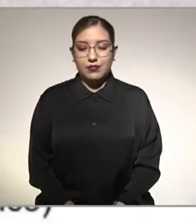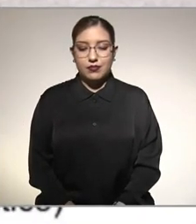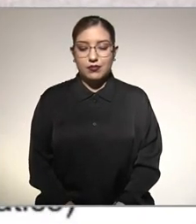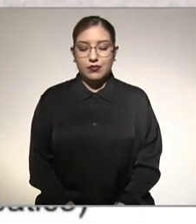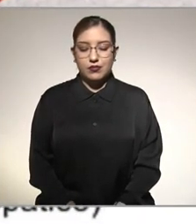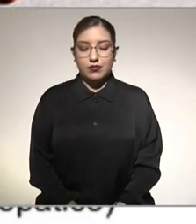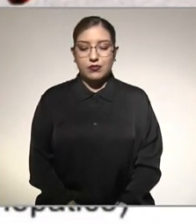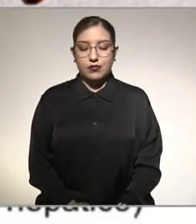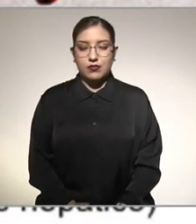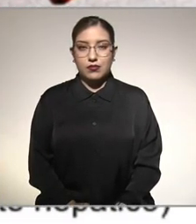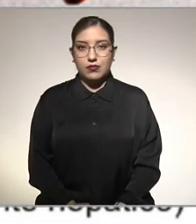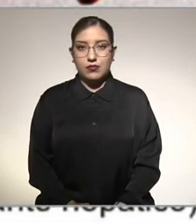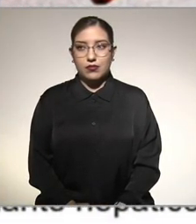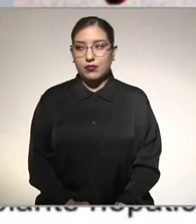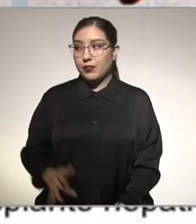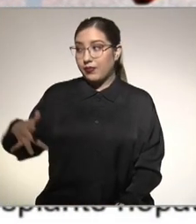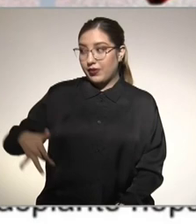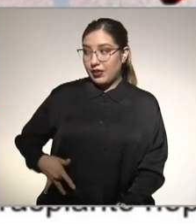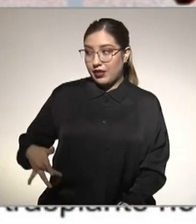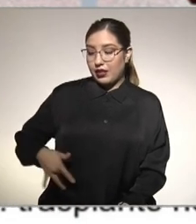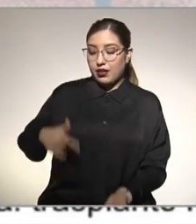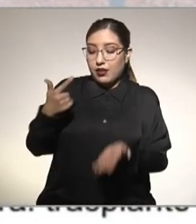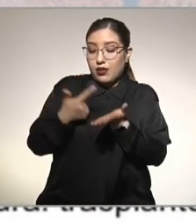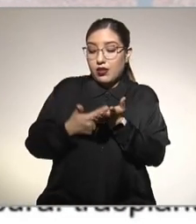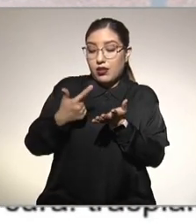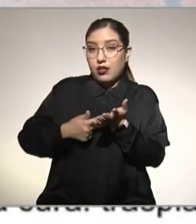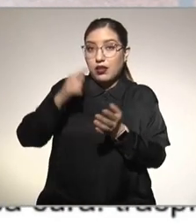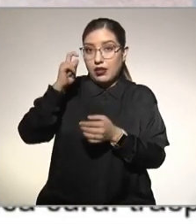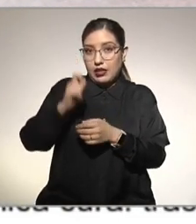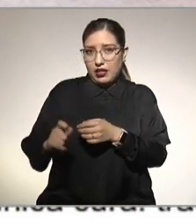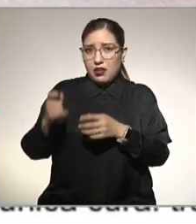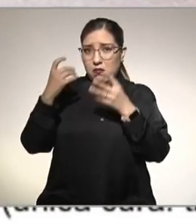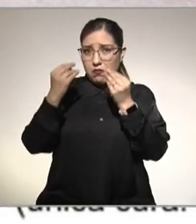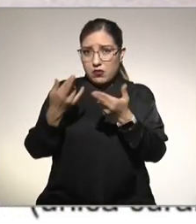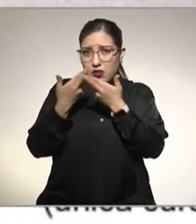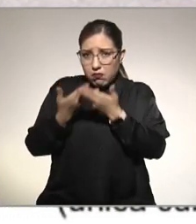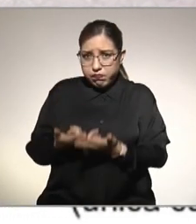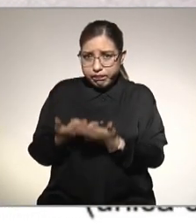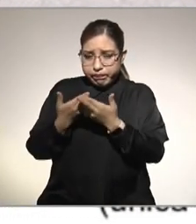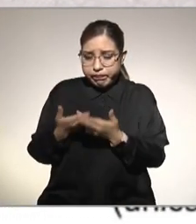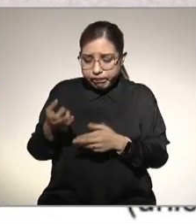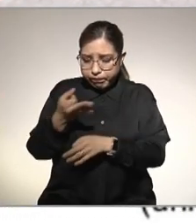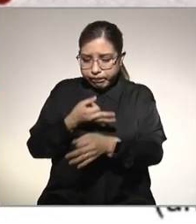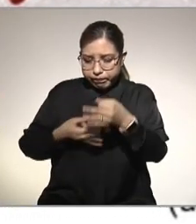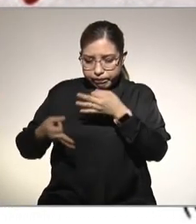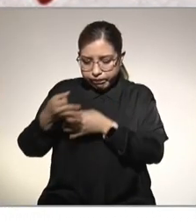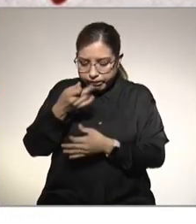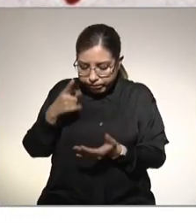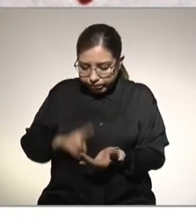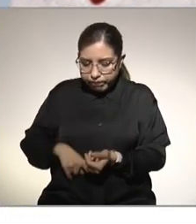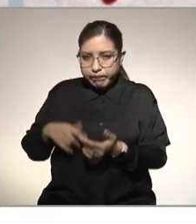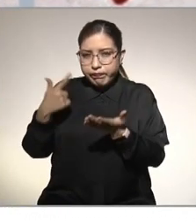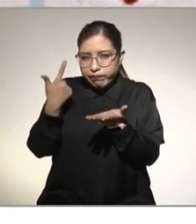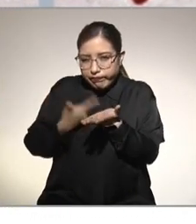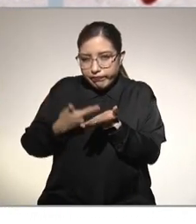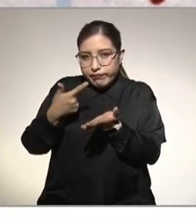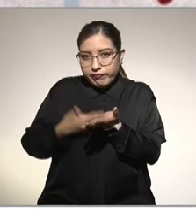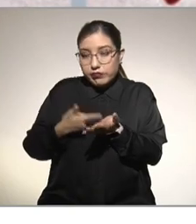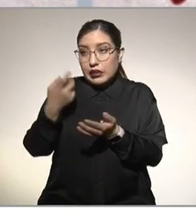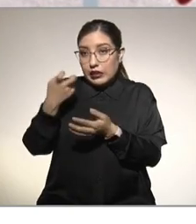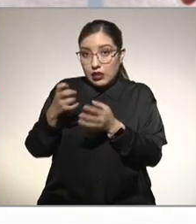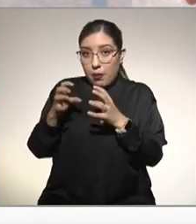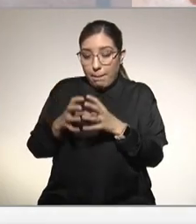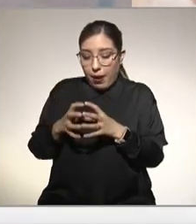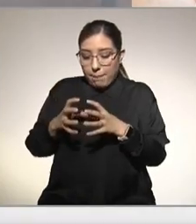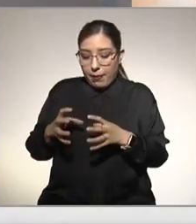El hígado graso no alcohólico es la acumulación excesiva de grasa dentro de las células hepáticas. Y esta acumulación